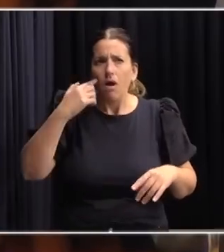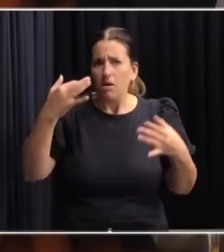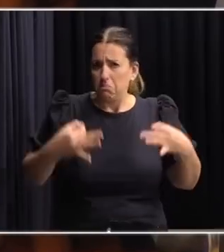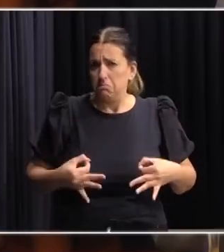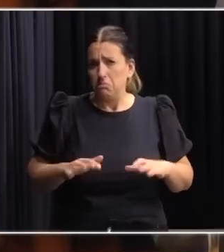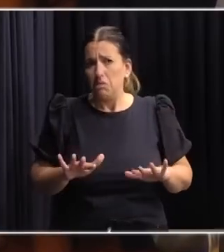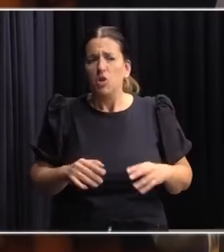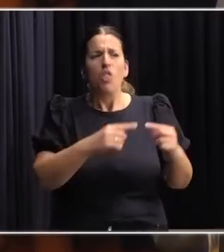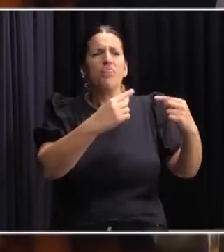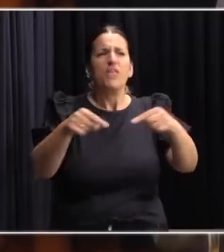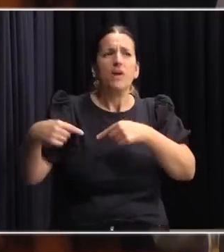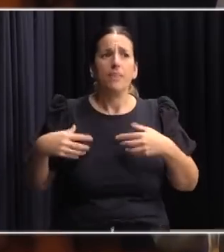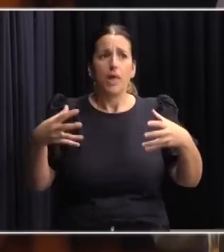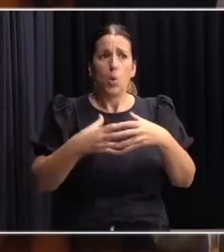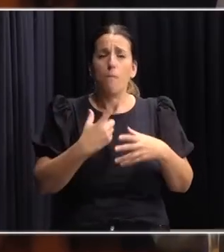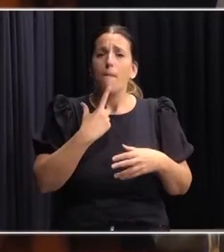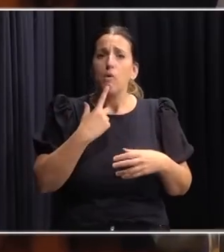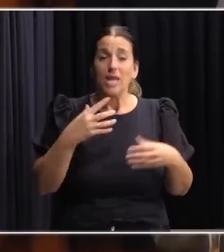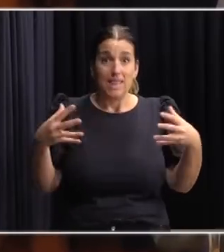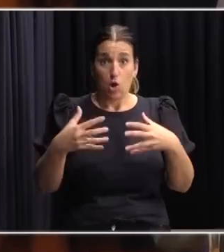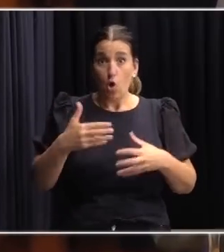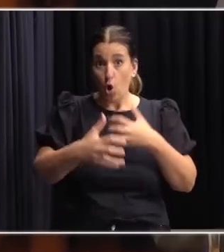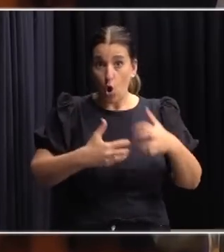los distintos partidos políticos de la coalición,